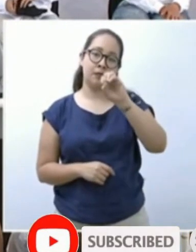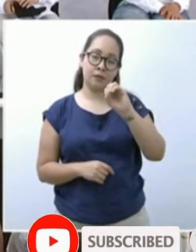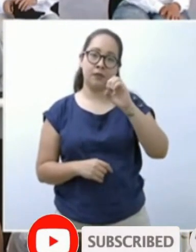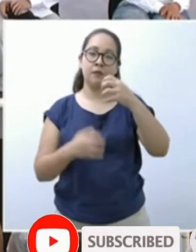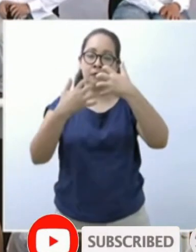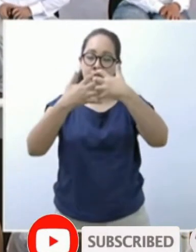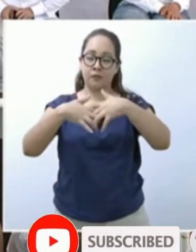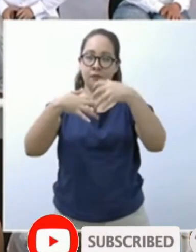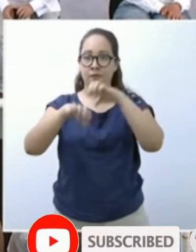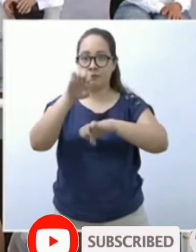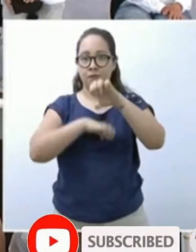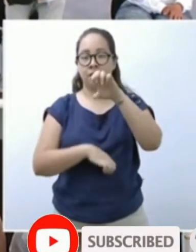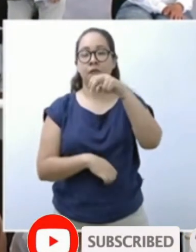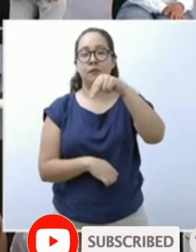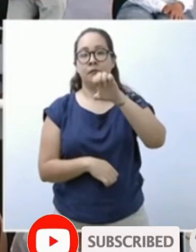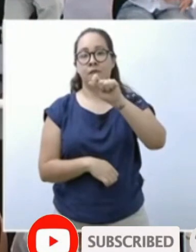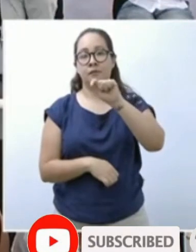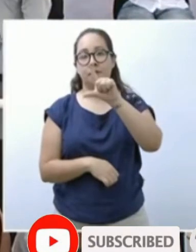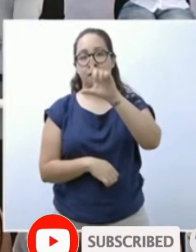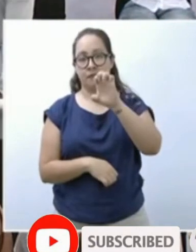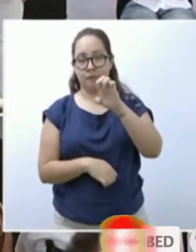Fausto Oliveira Costa.